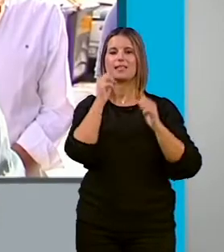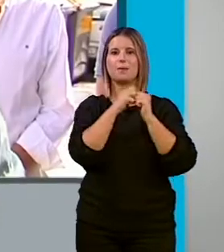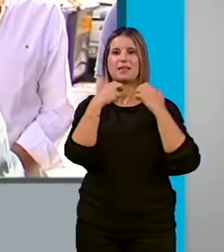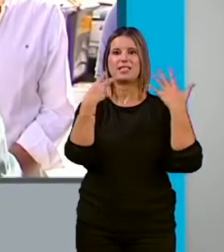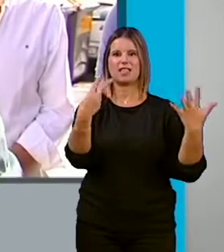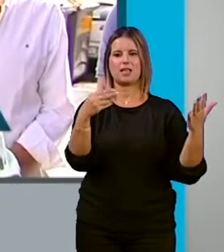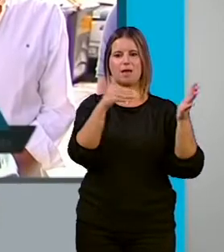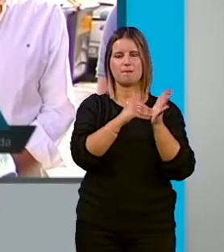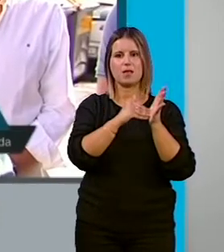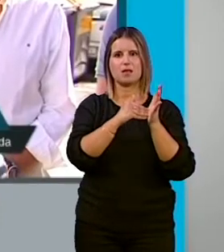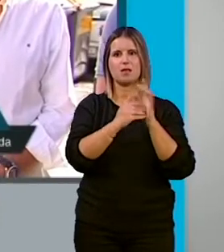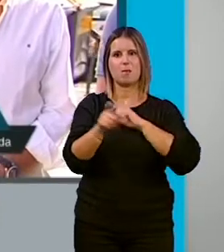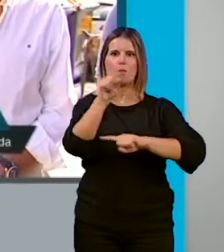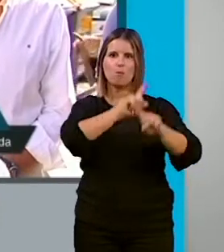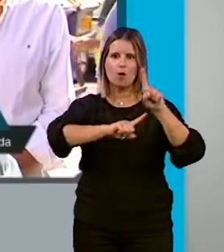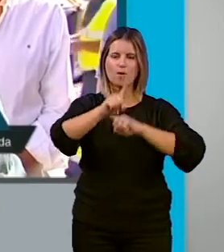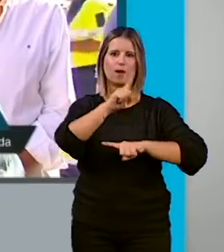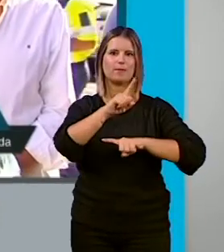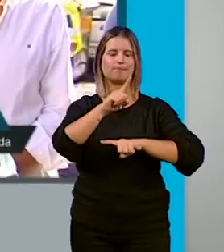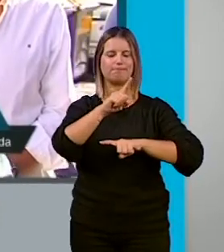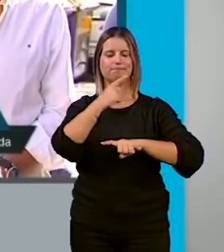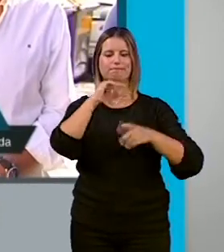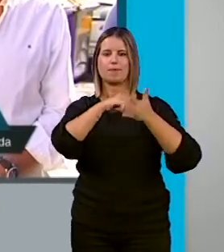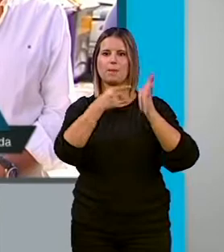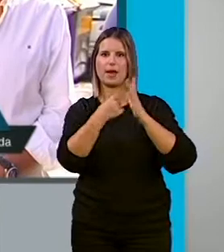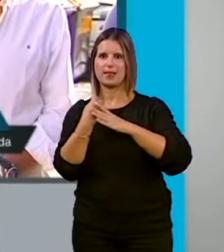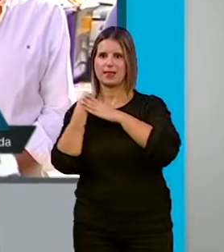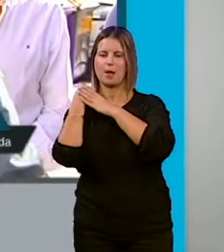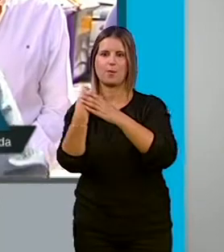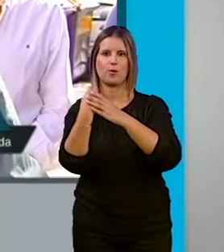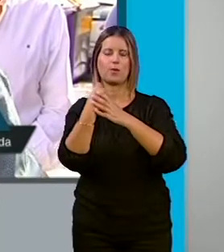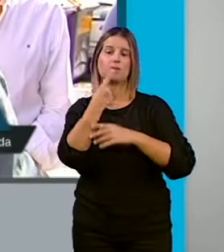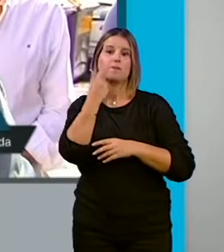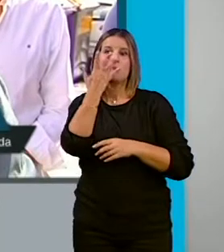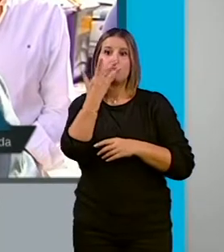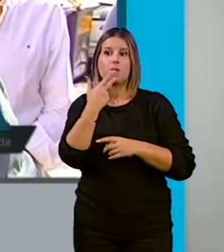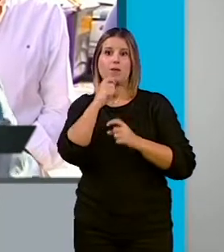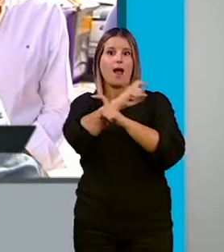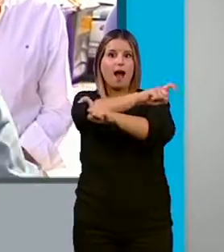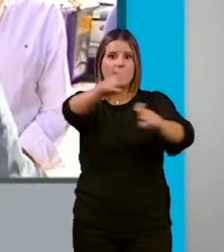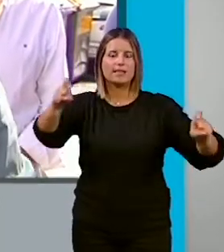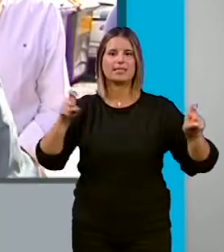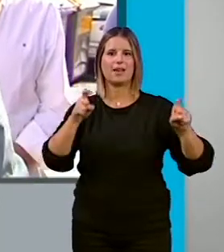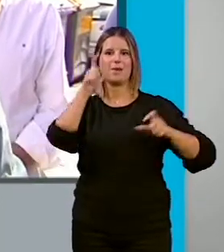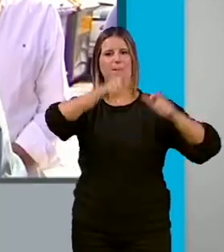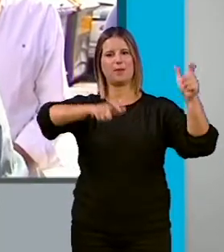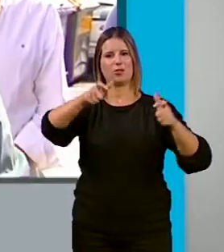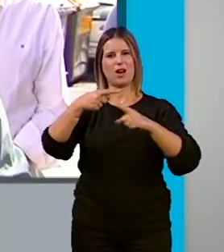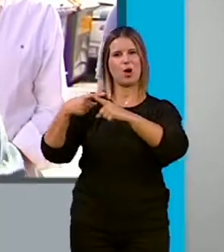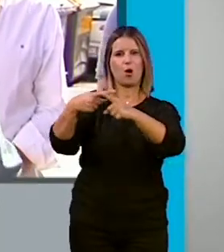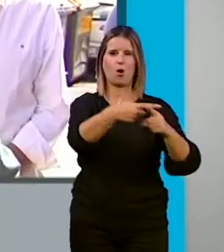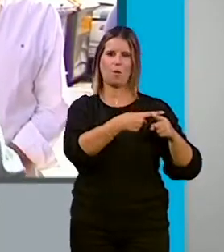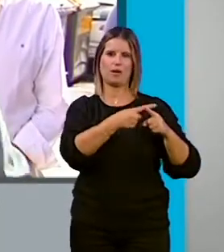.000 incidencias que, bueno, obligan a este plan de refuerzo, pero como digo, me gustaría apelar a ese civismo compartido